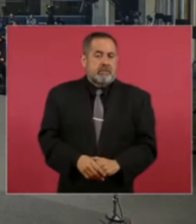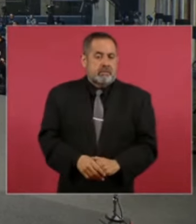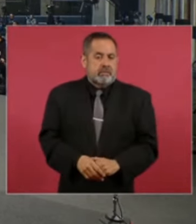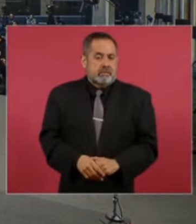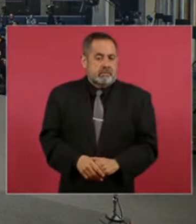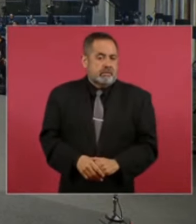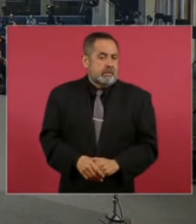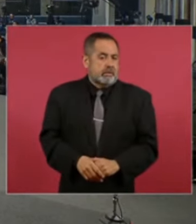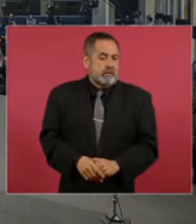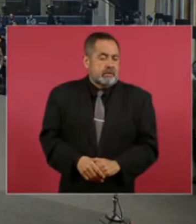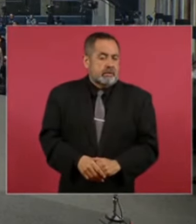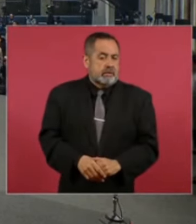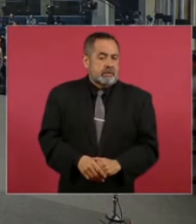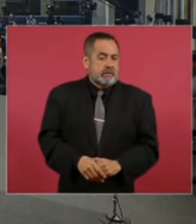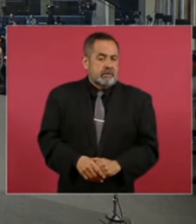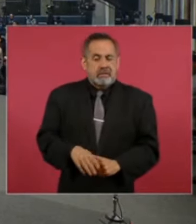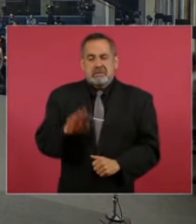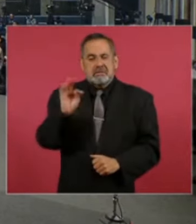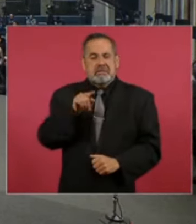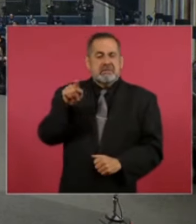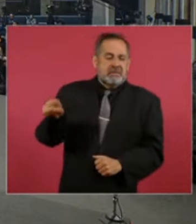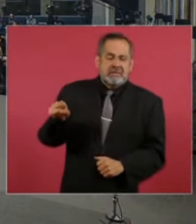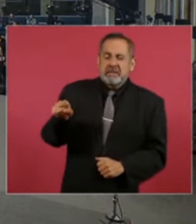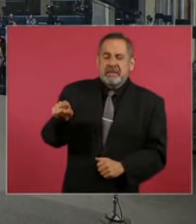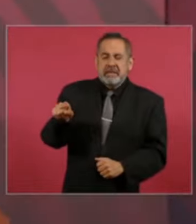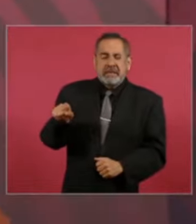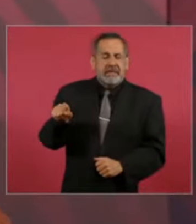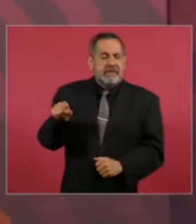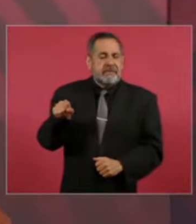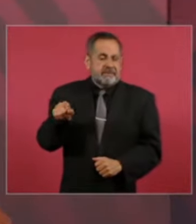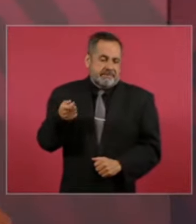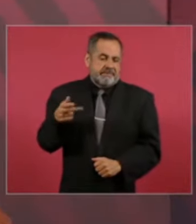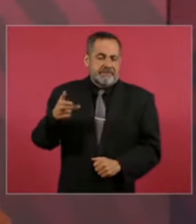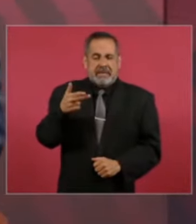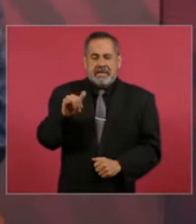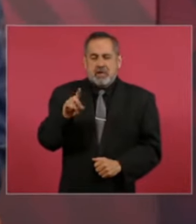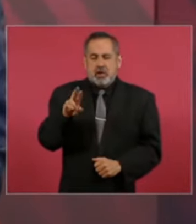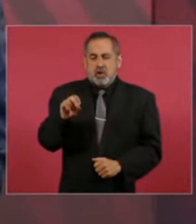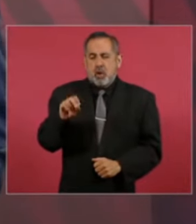planteando que urge el Plan C el 2 de junio del 2024.